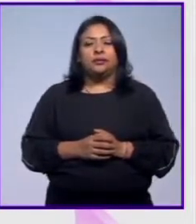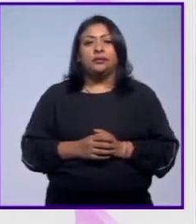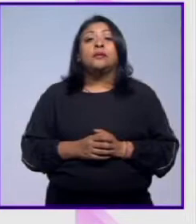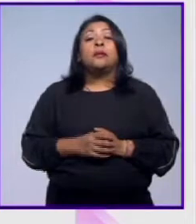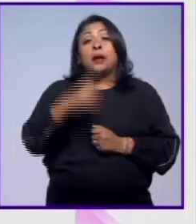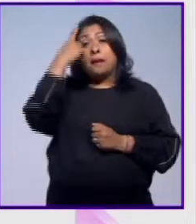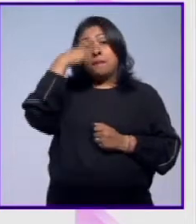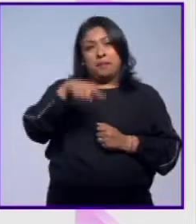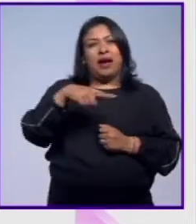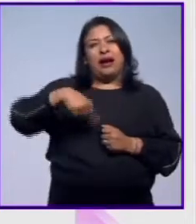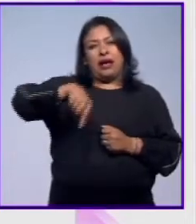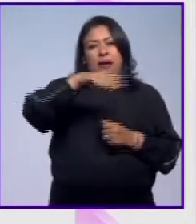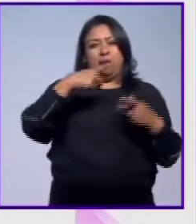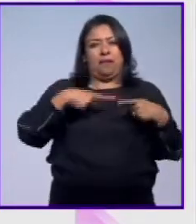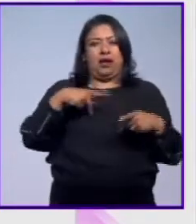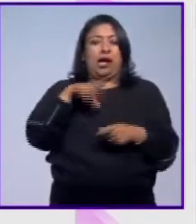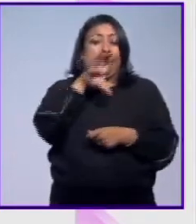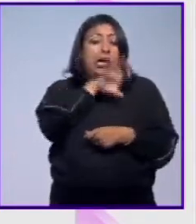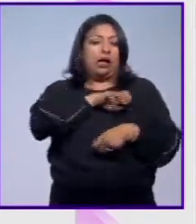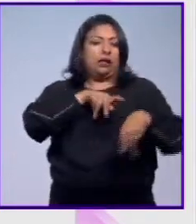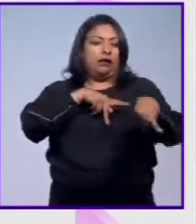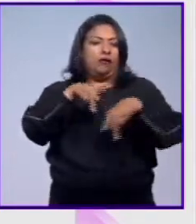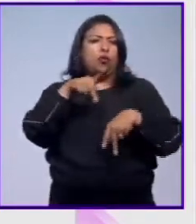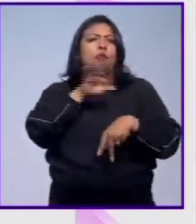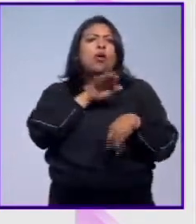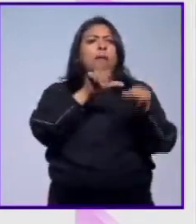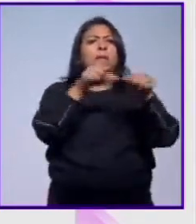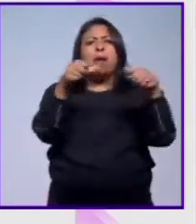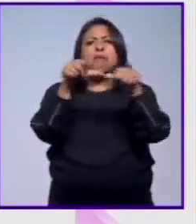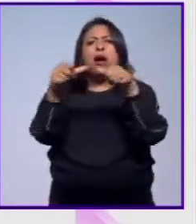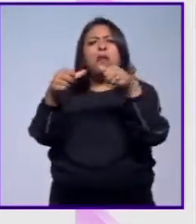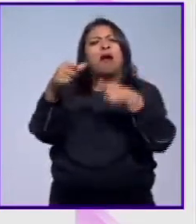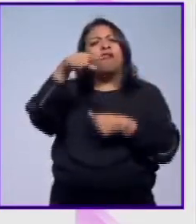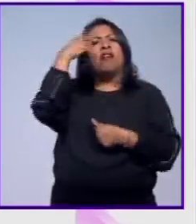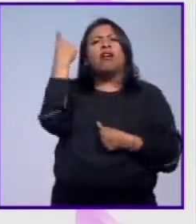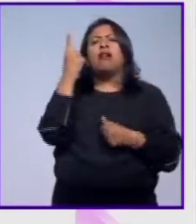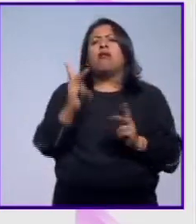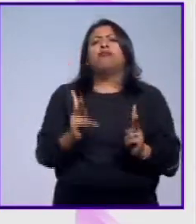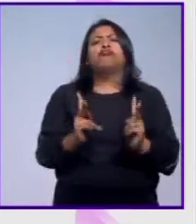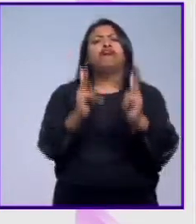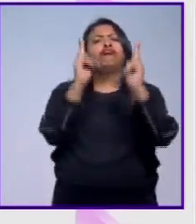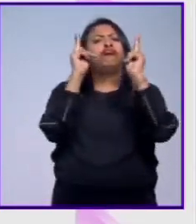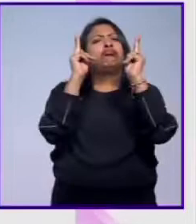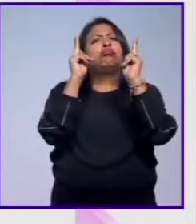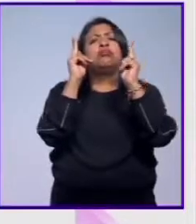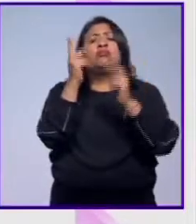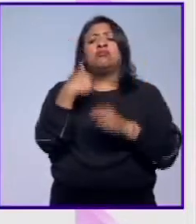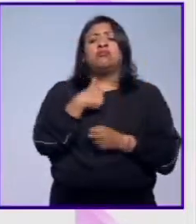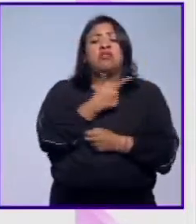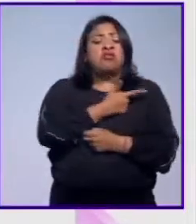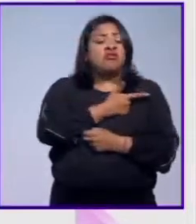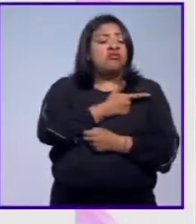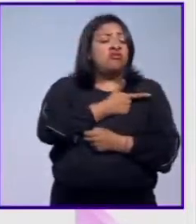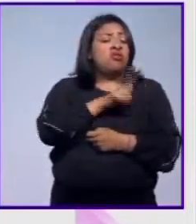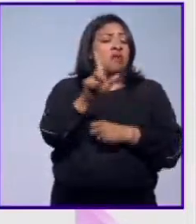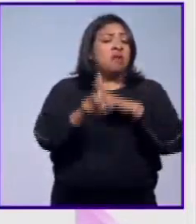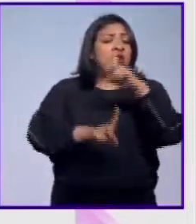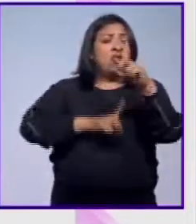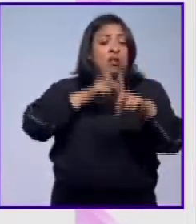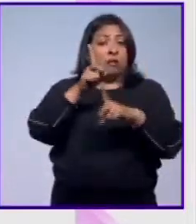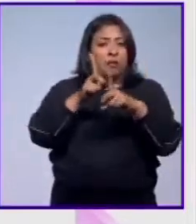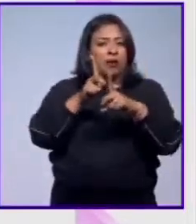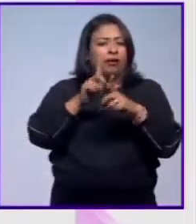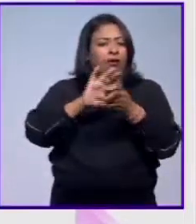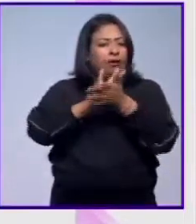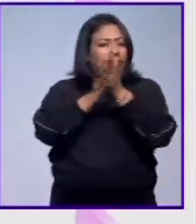Para los detractores del fútbol, es fácil etiquetar todo con una frase lapidaria. No me gusta el deporte, cuando en